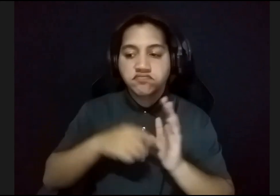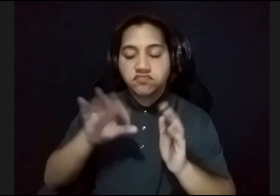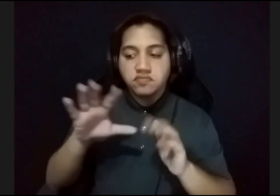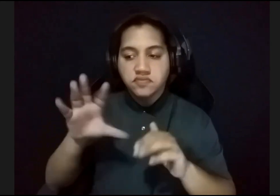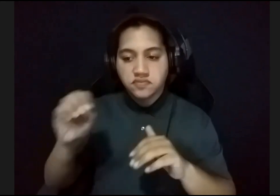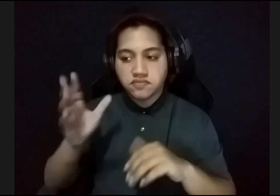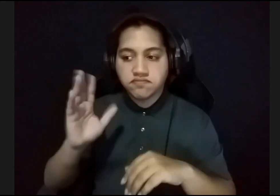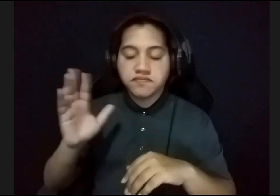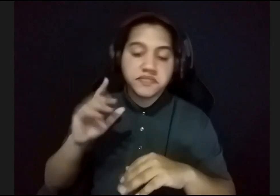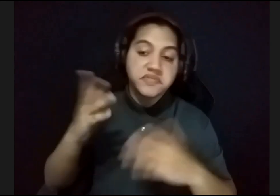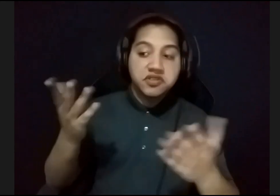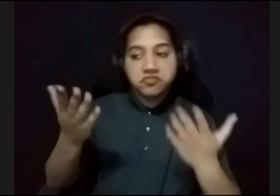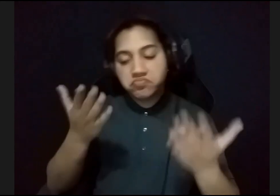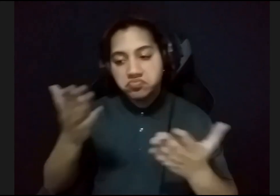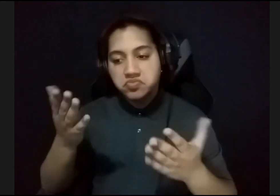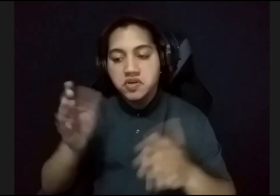películas,